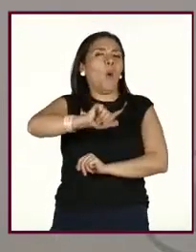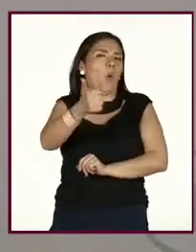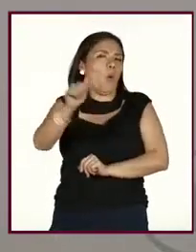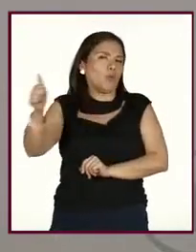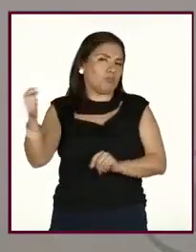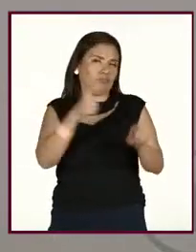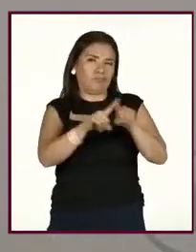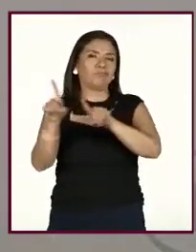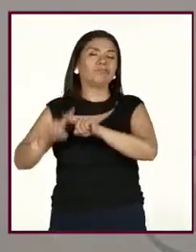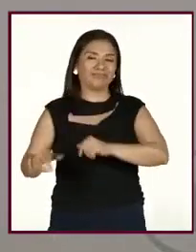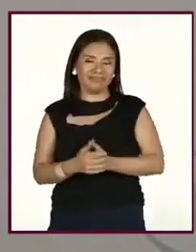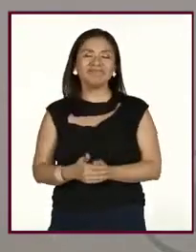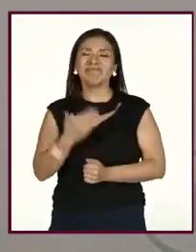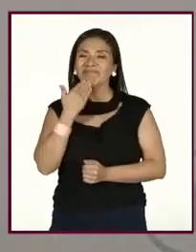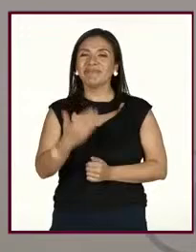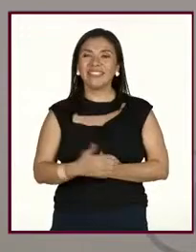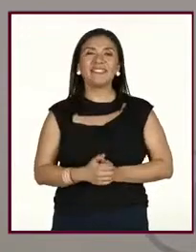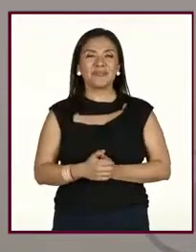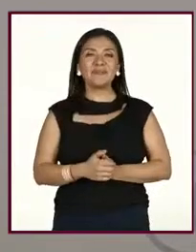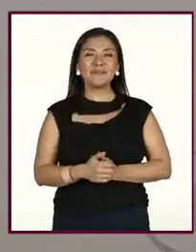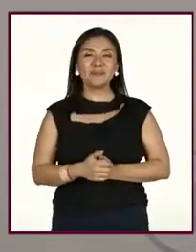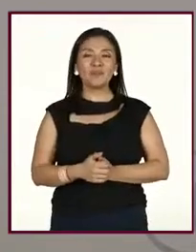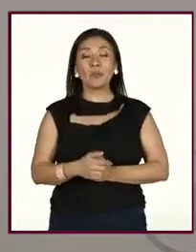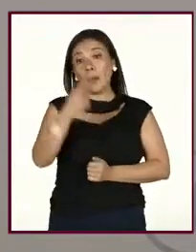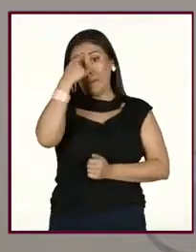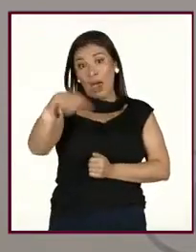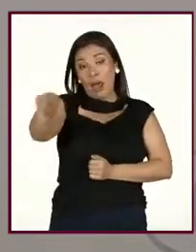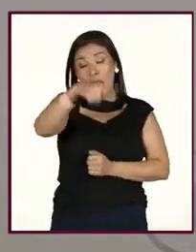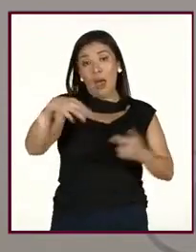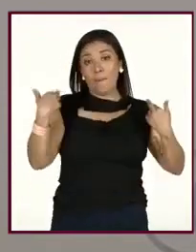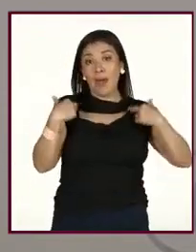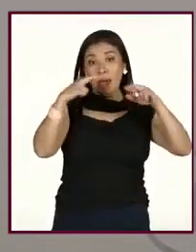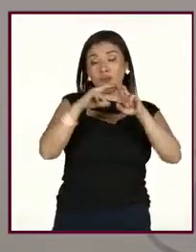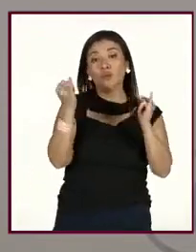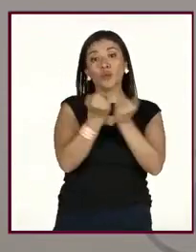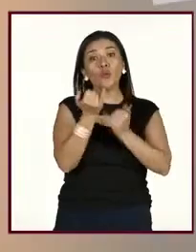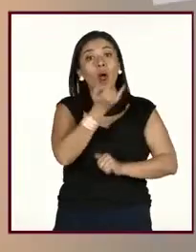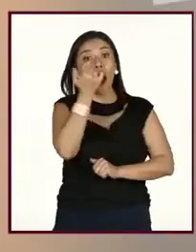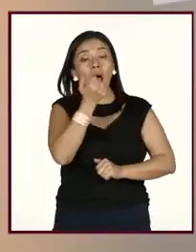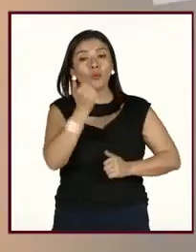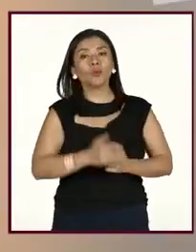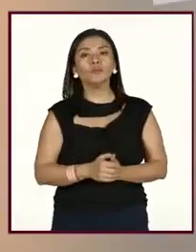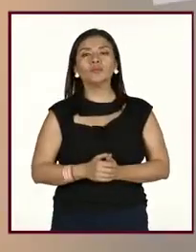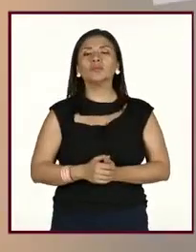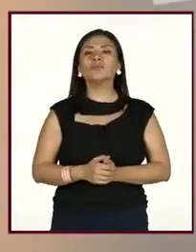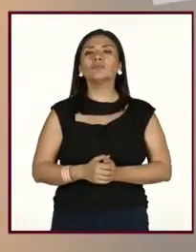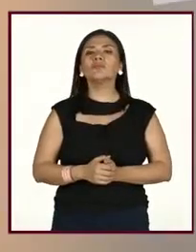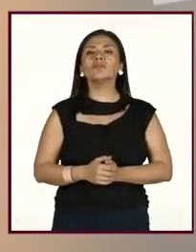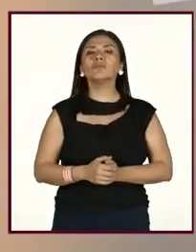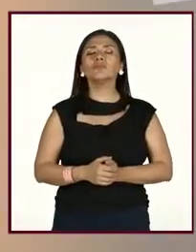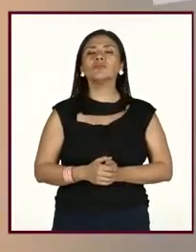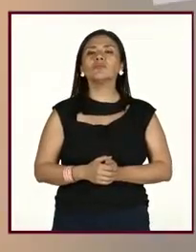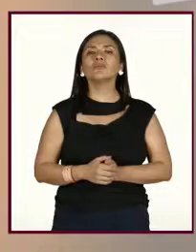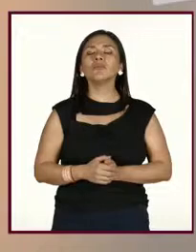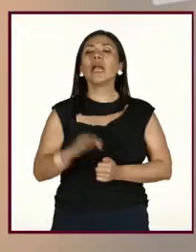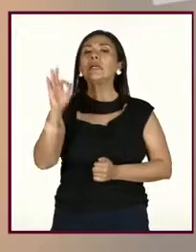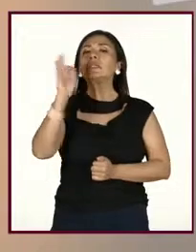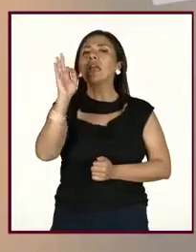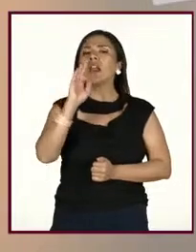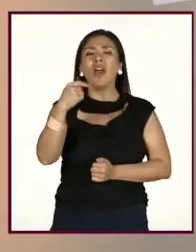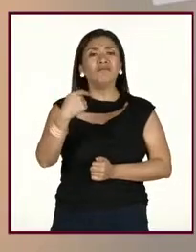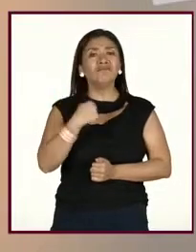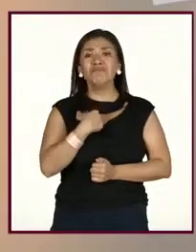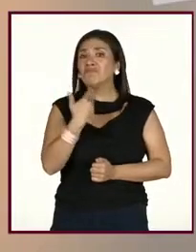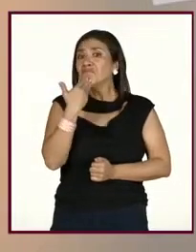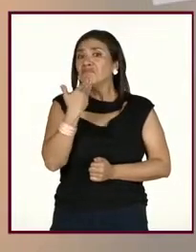técnicas. Muy bien. Para ellos y para la población estudiantil. Si nosotros no estamos, dice Ivette Contreras, si nosotros no estamos